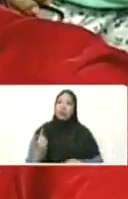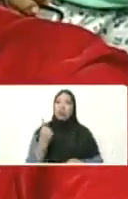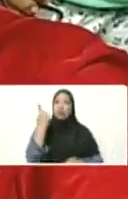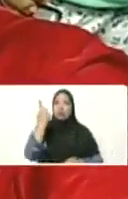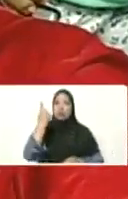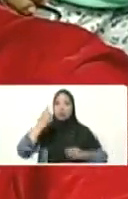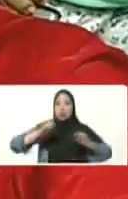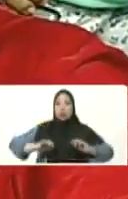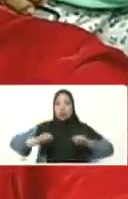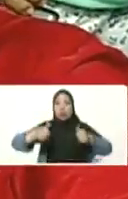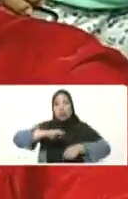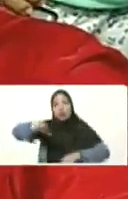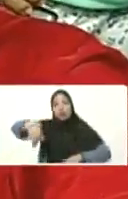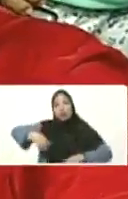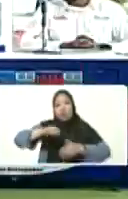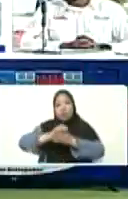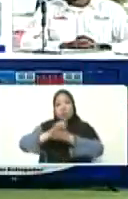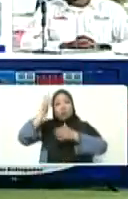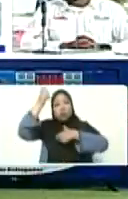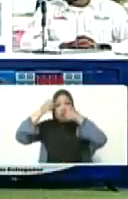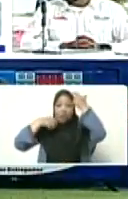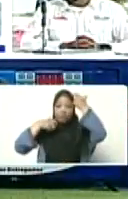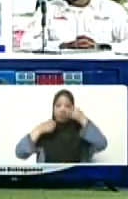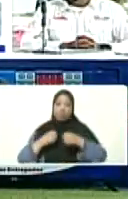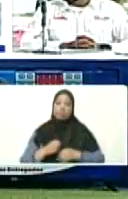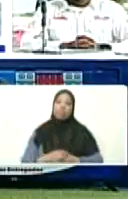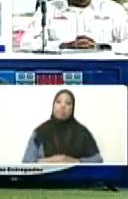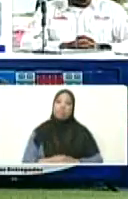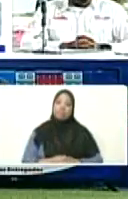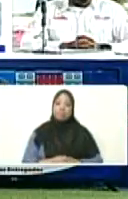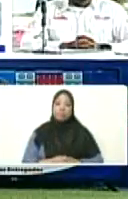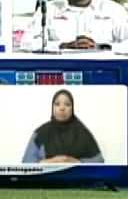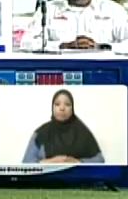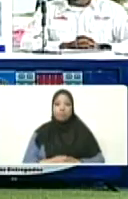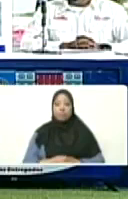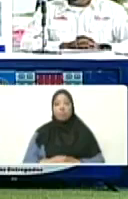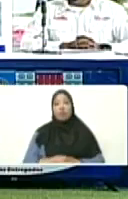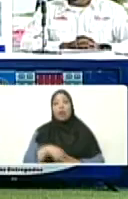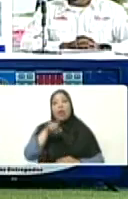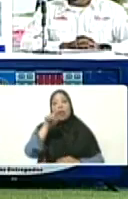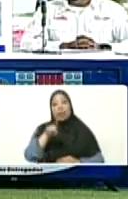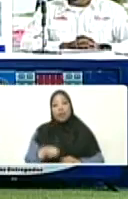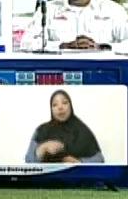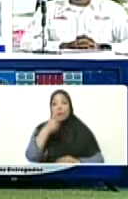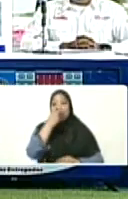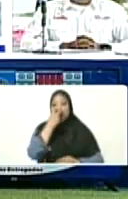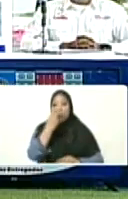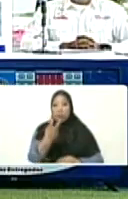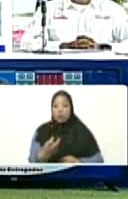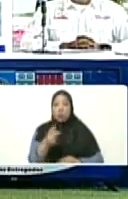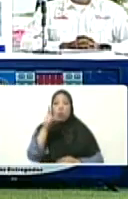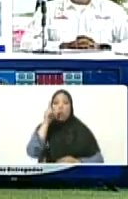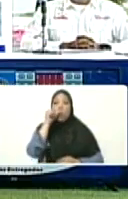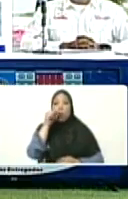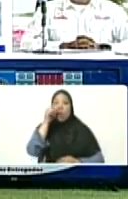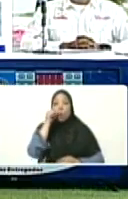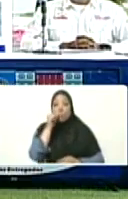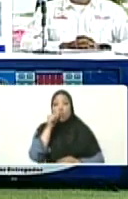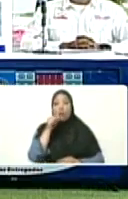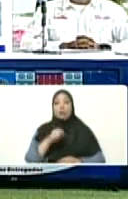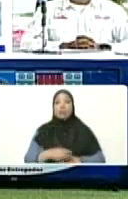arrancó por allá con nuestro comandante Hugo Chávez. También hemos invitado a Eritjuana Amaro.